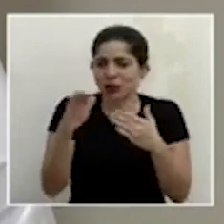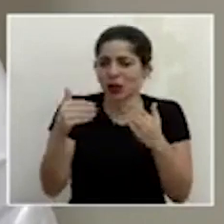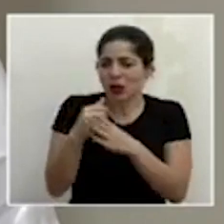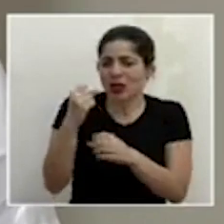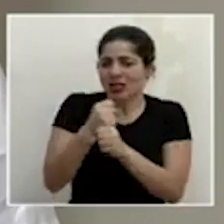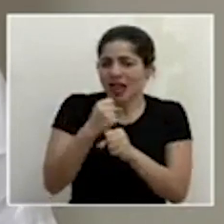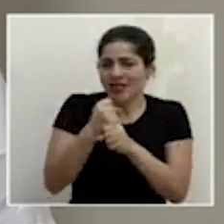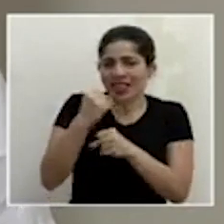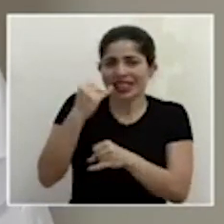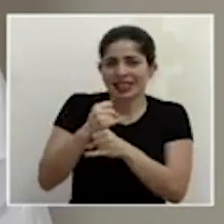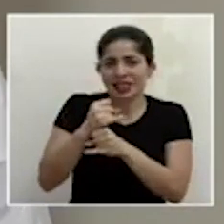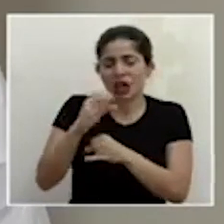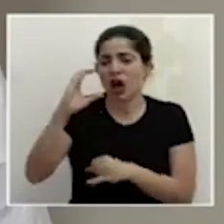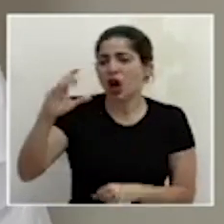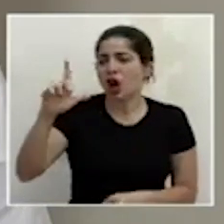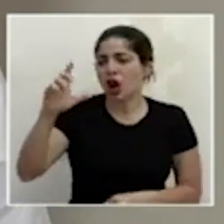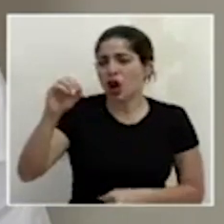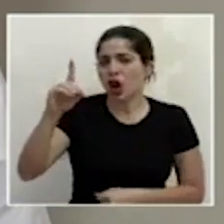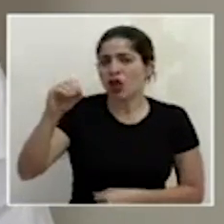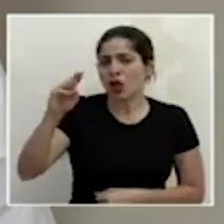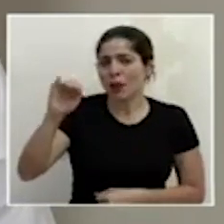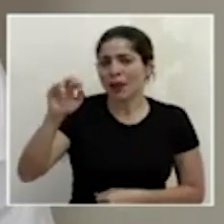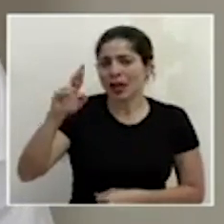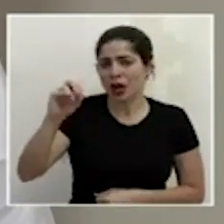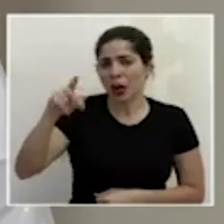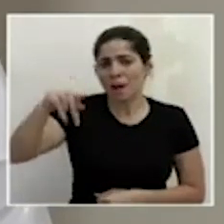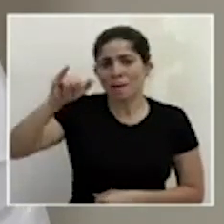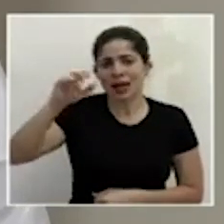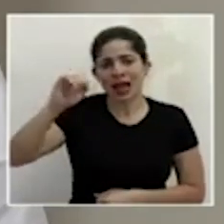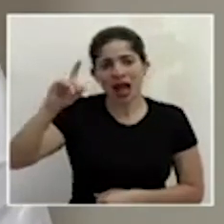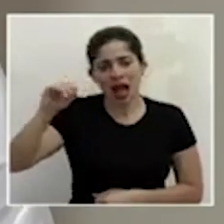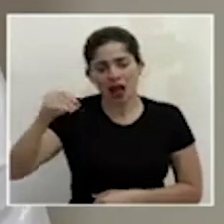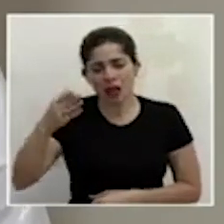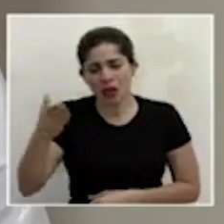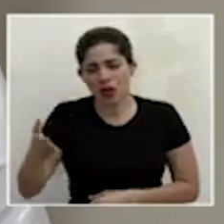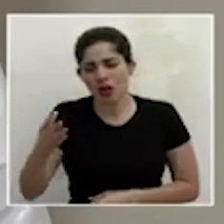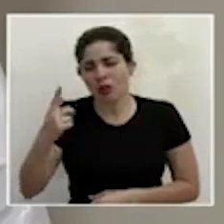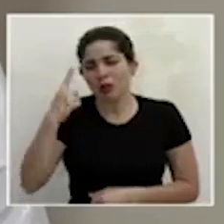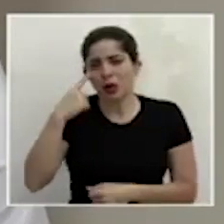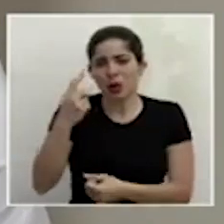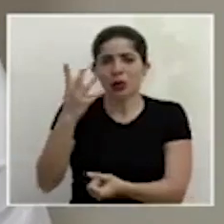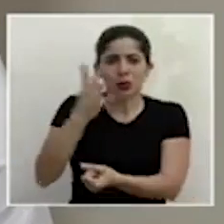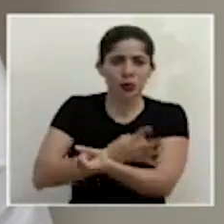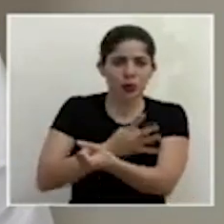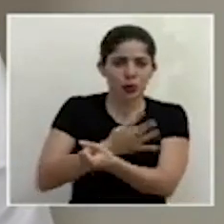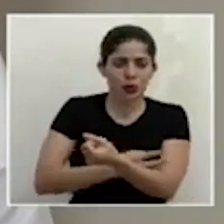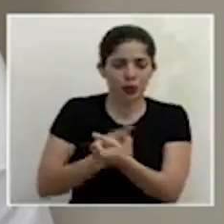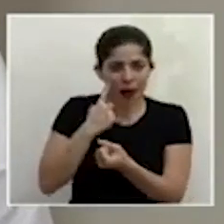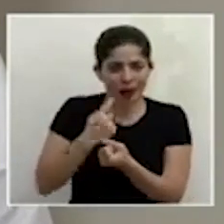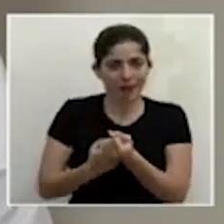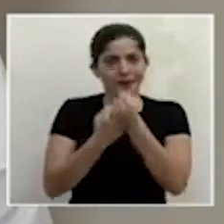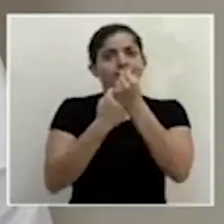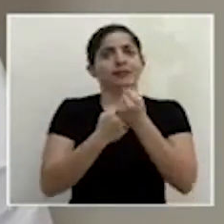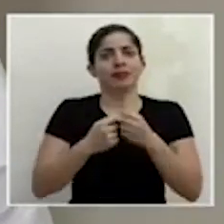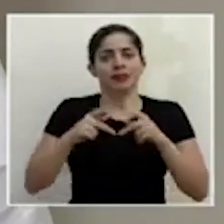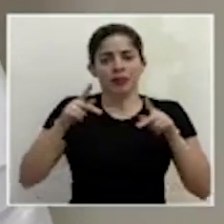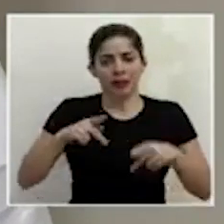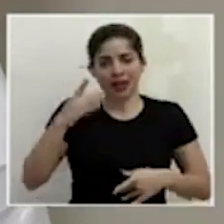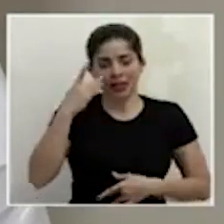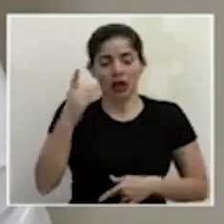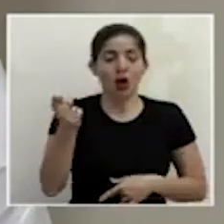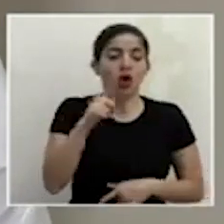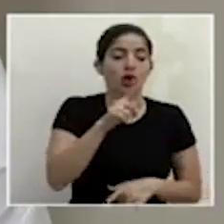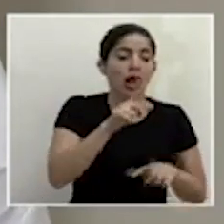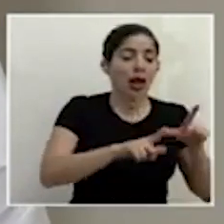trabajo que hace el instituto Clodomiro Picado en todo este suero convalesciente el apoyo que hace también el laboratorio